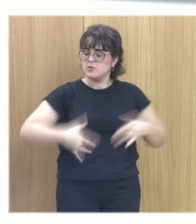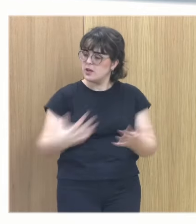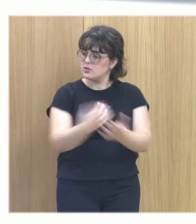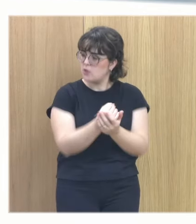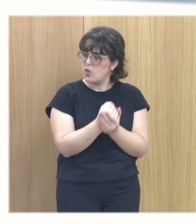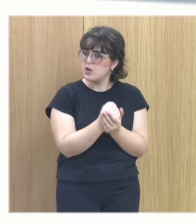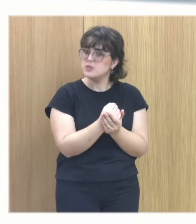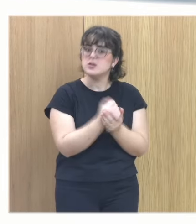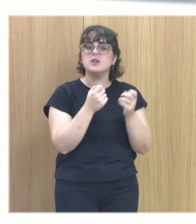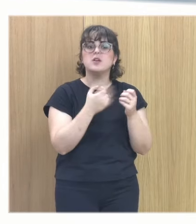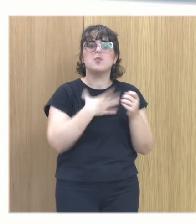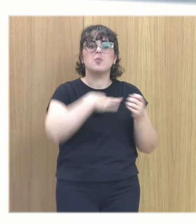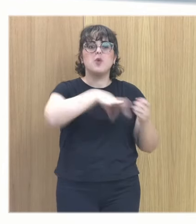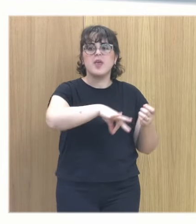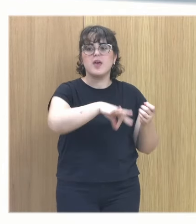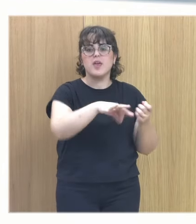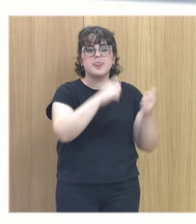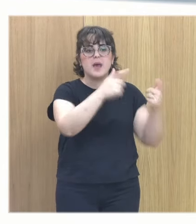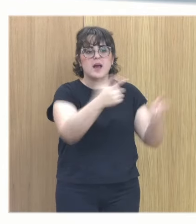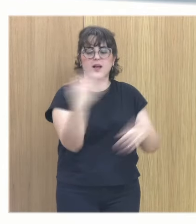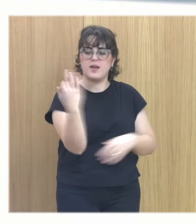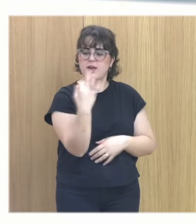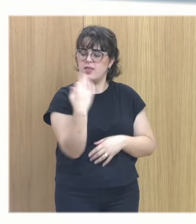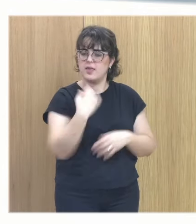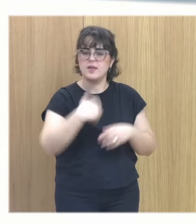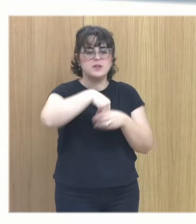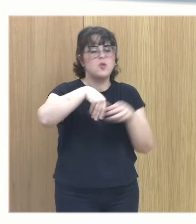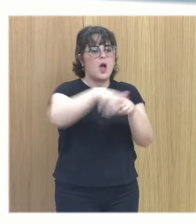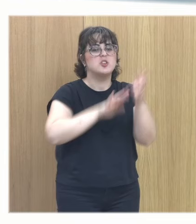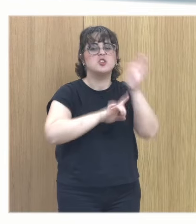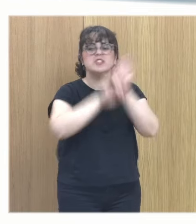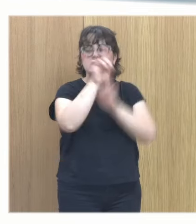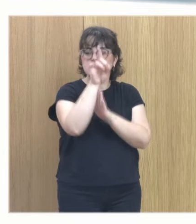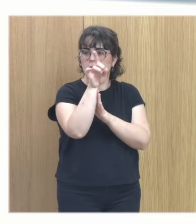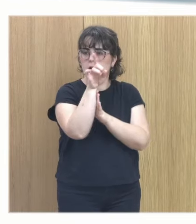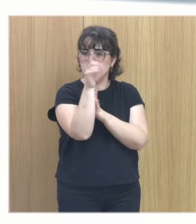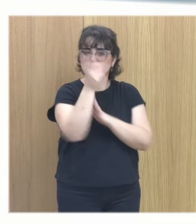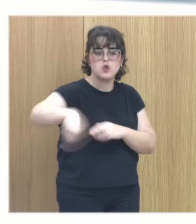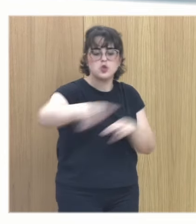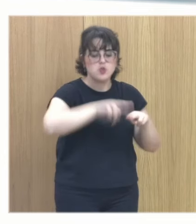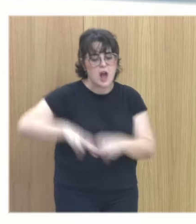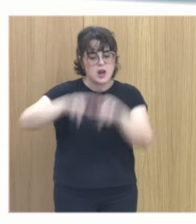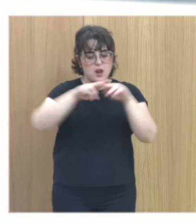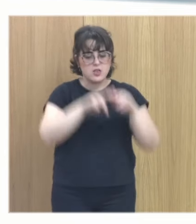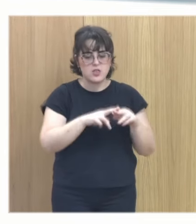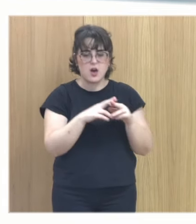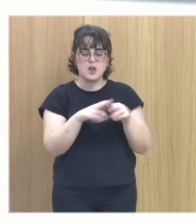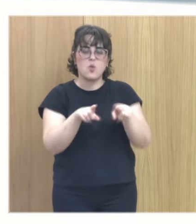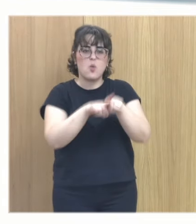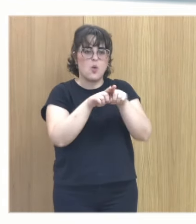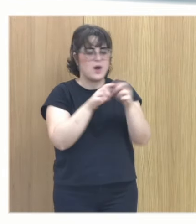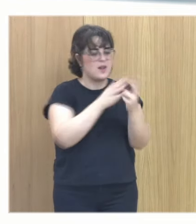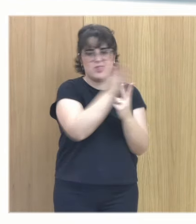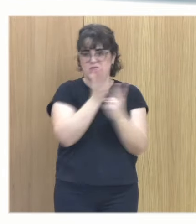se puede colocar cualquier cualquier área de desarrollo que analicéis la podéis colocar en estos dos